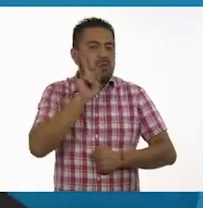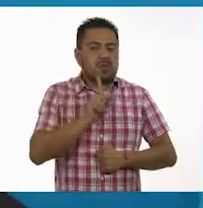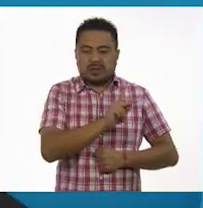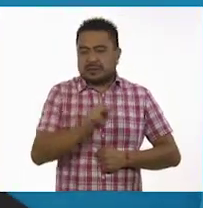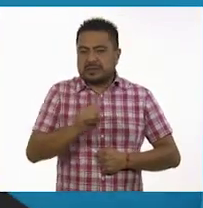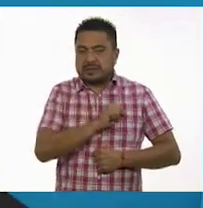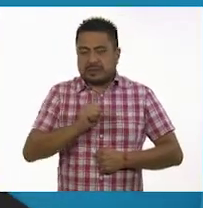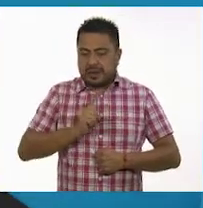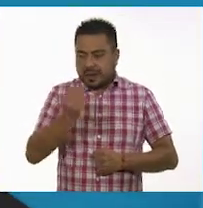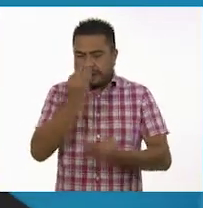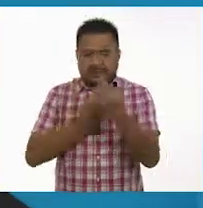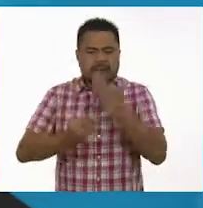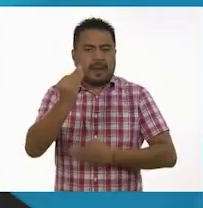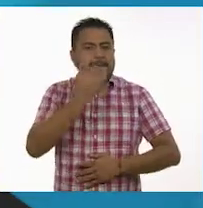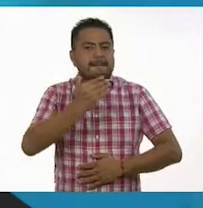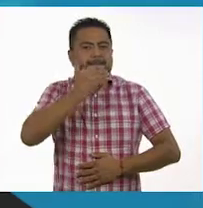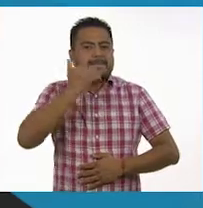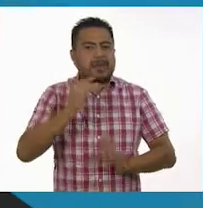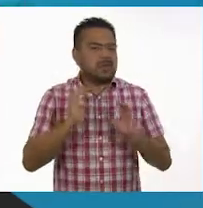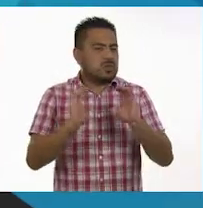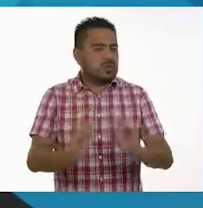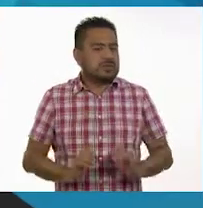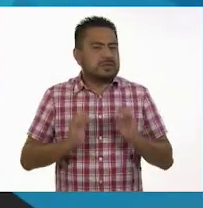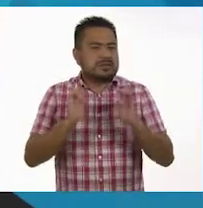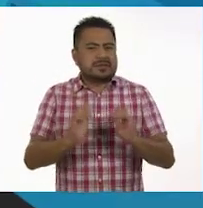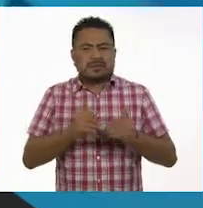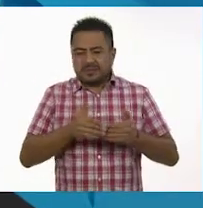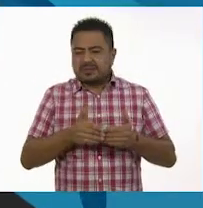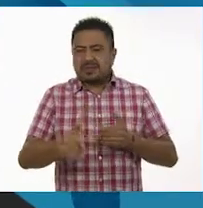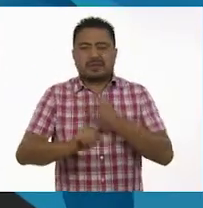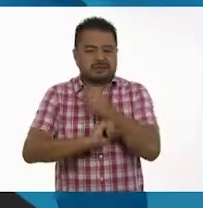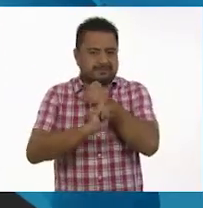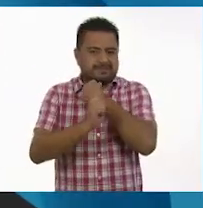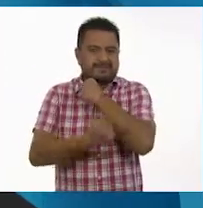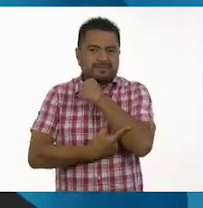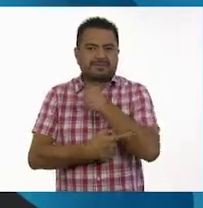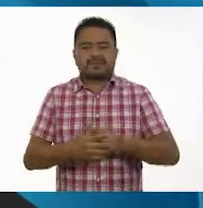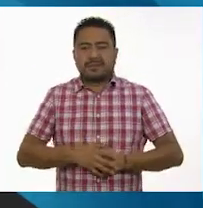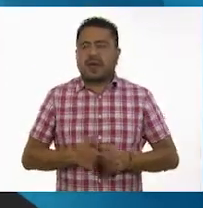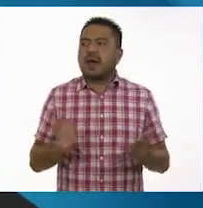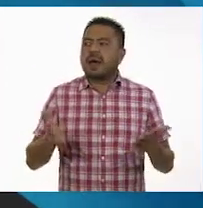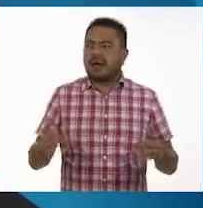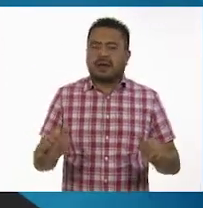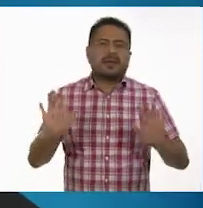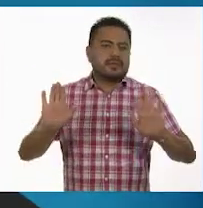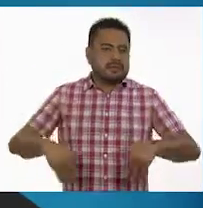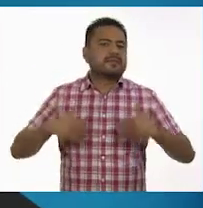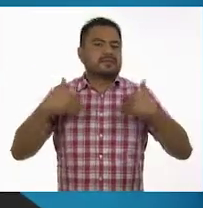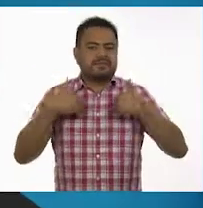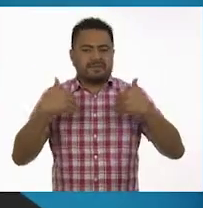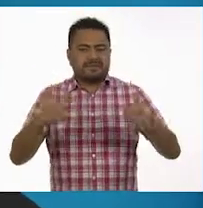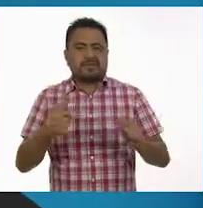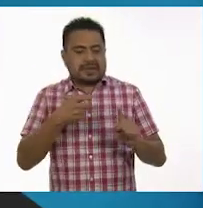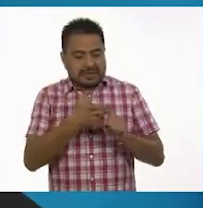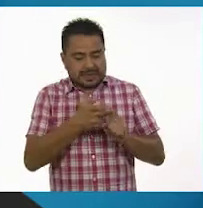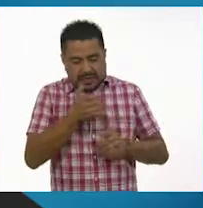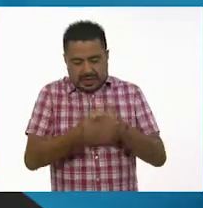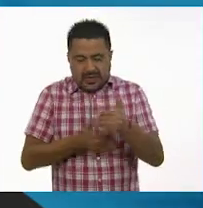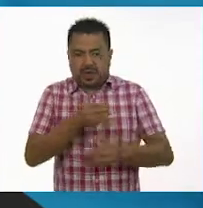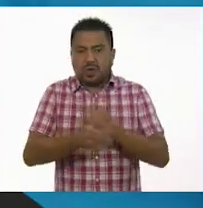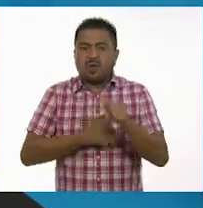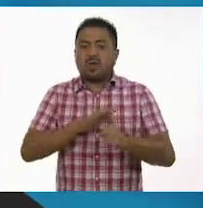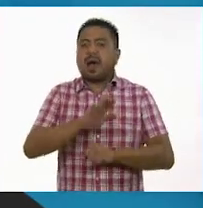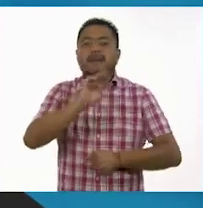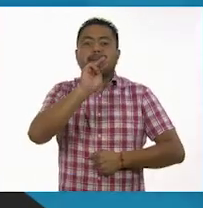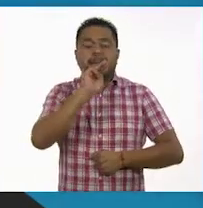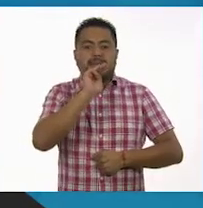deben alimentarse bien y cuidarse durante el embarazo. Ya entiendo, maestro. Es una etapa en la que la